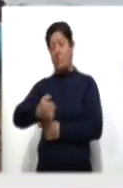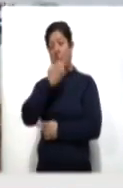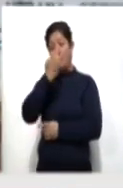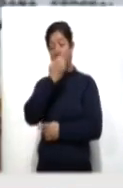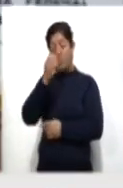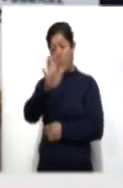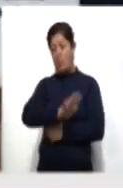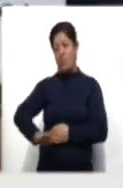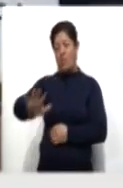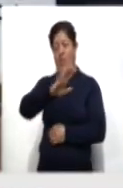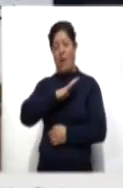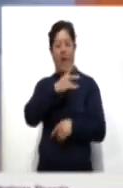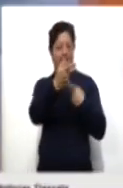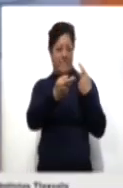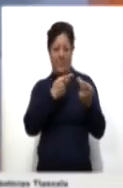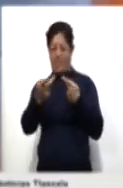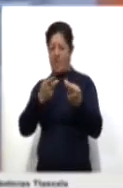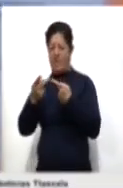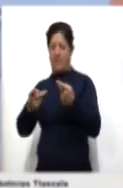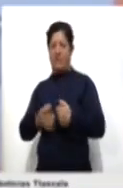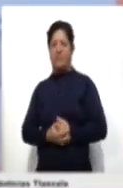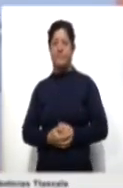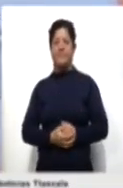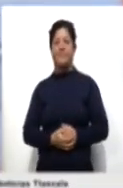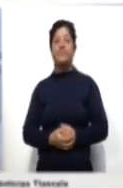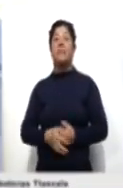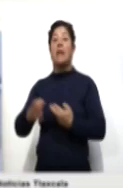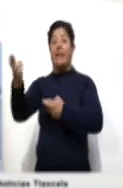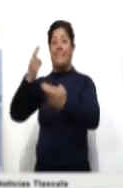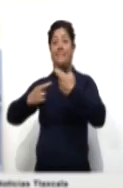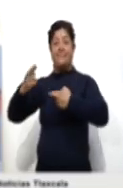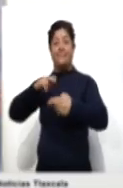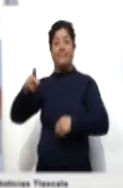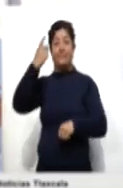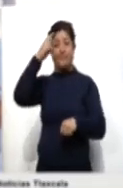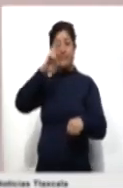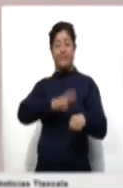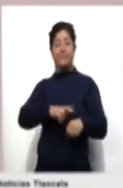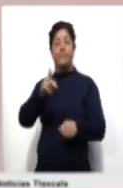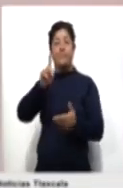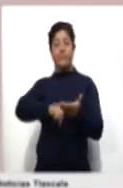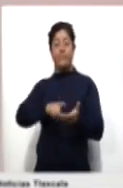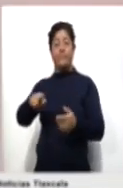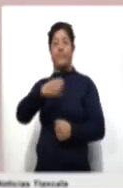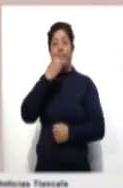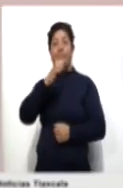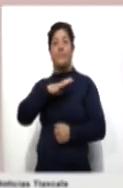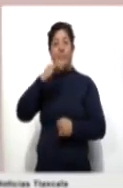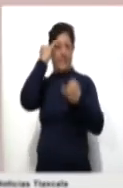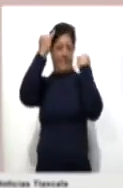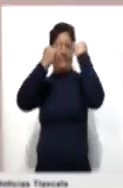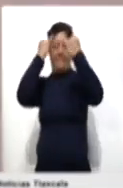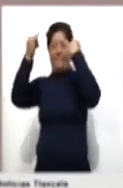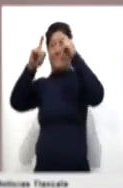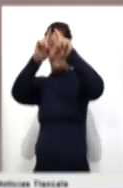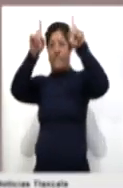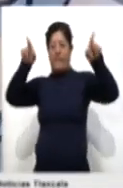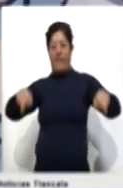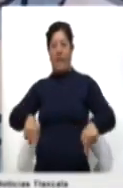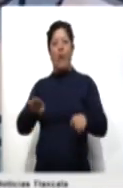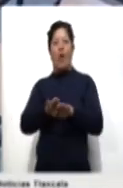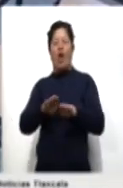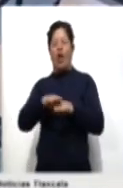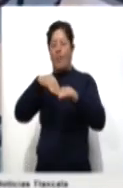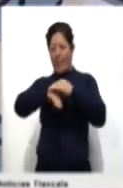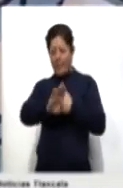Como parte de los preparativos para el regreso a clases presenciales, directivos de escuelas en la entidad desarrollan una serie de acciones para un